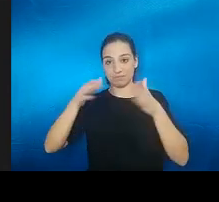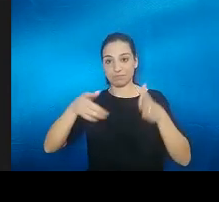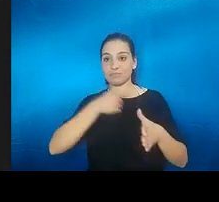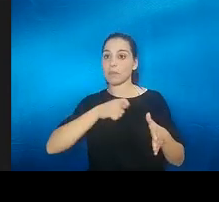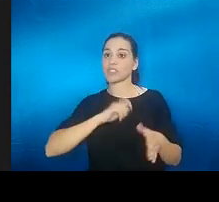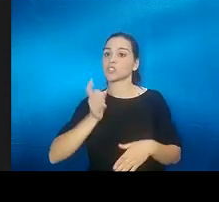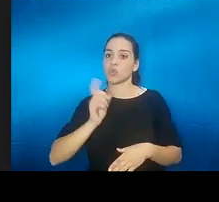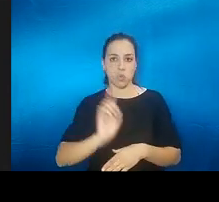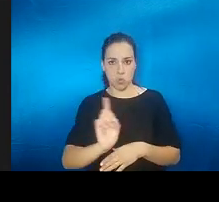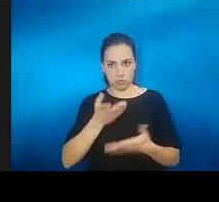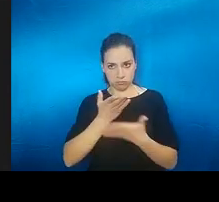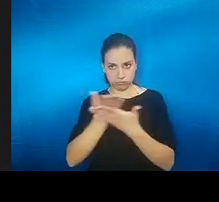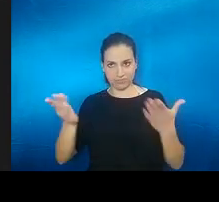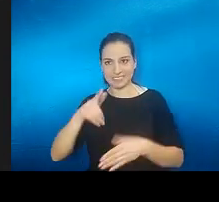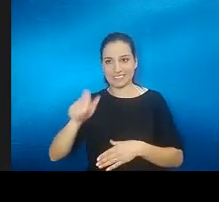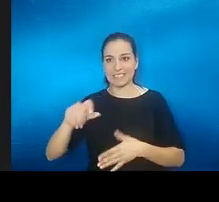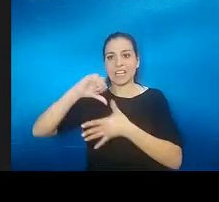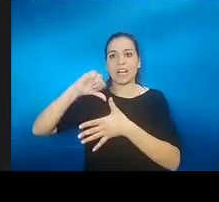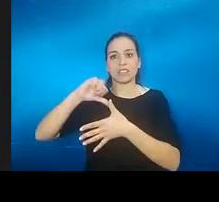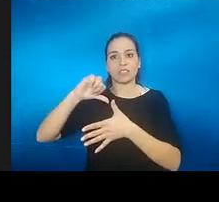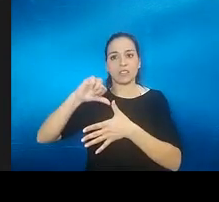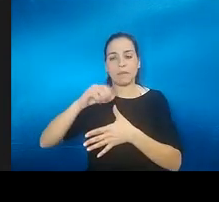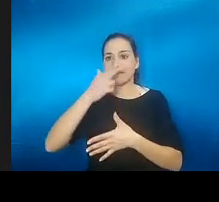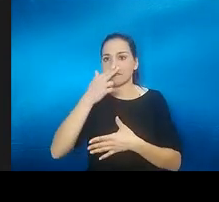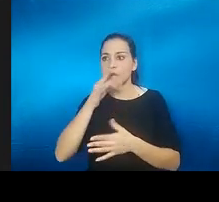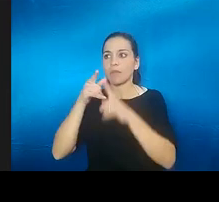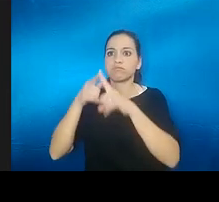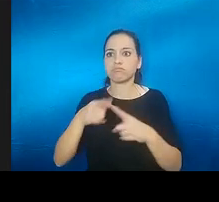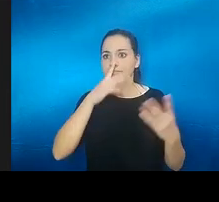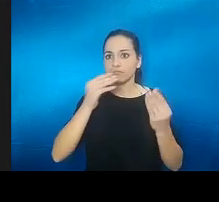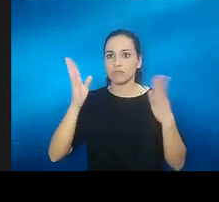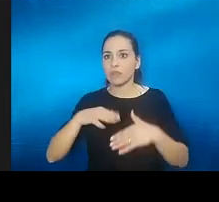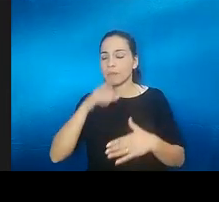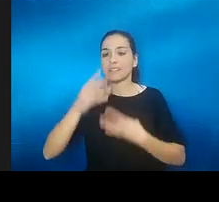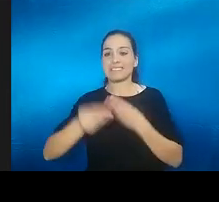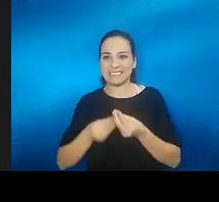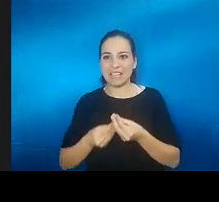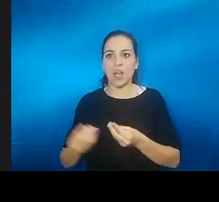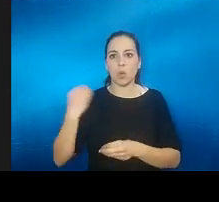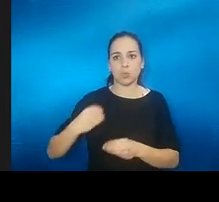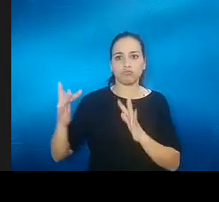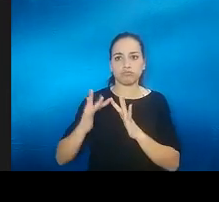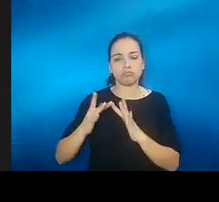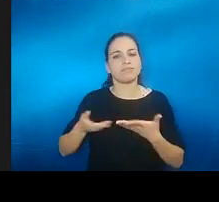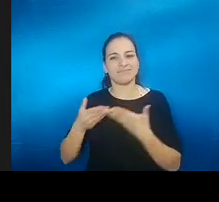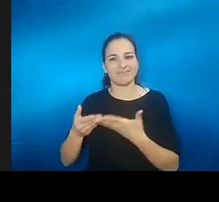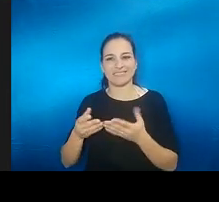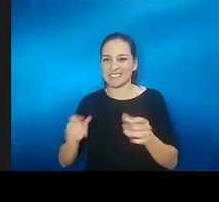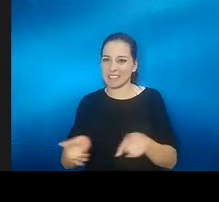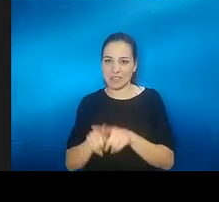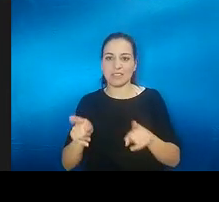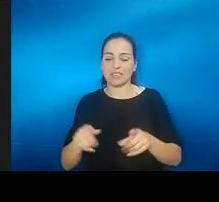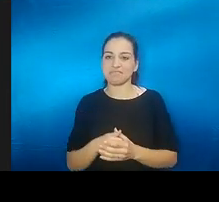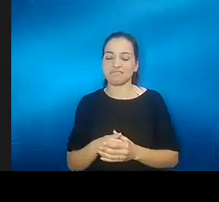tenemos mucha gente hispanohablante de Latinoamérica que tampoco tiene referencias allí y que vean nosotros y nosotros ayudamos igualmente y cuanto más gente se une a la